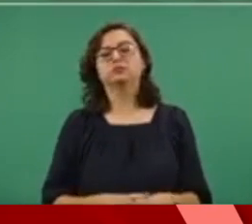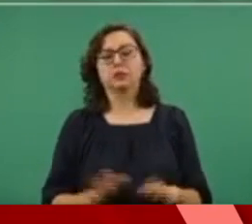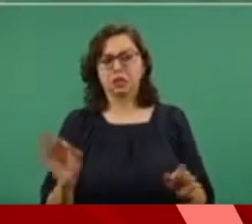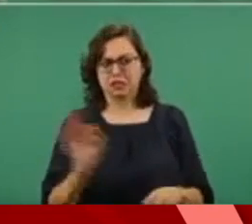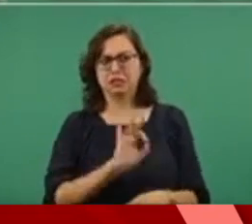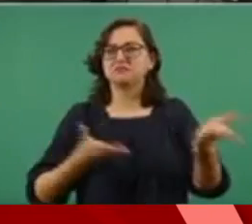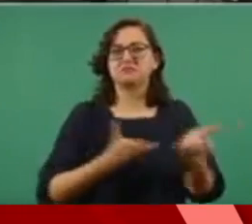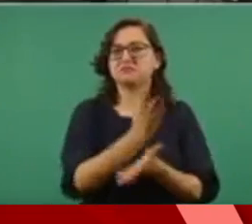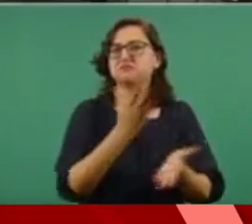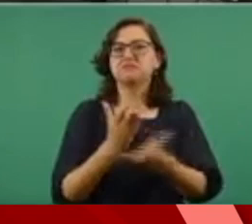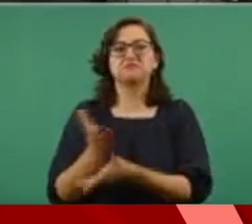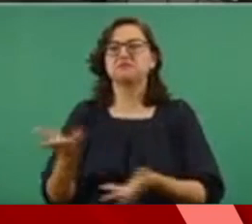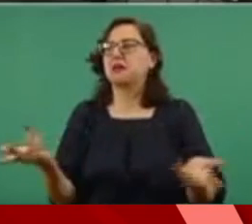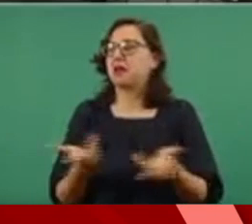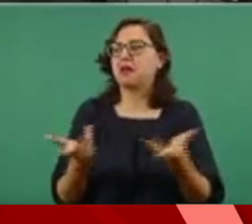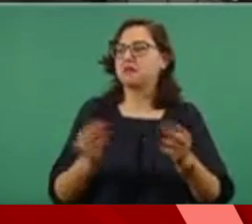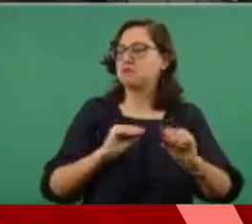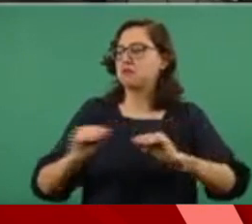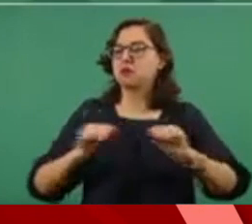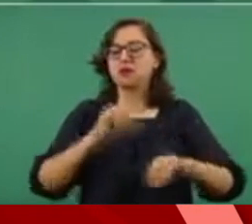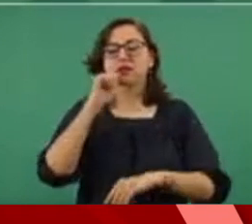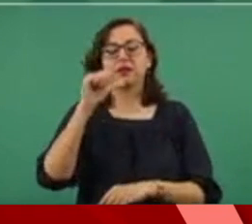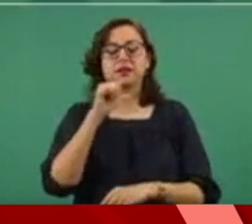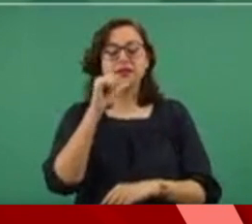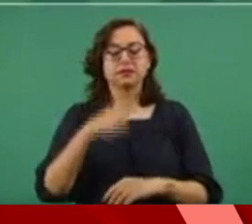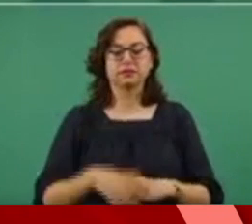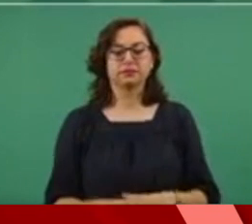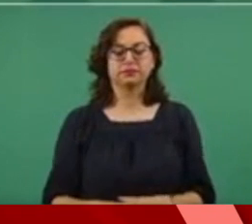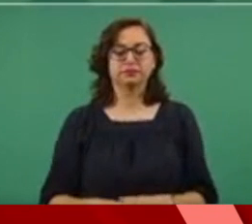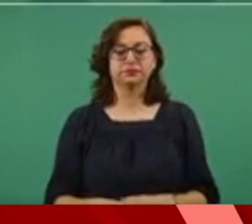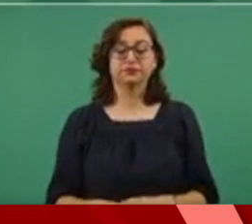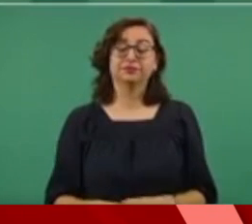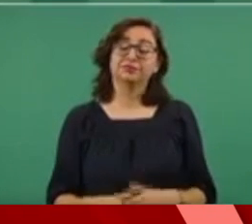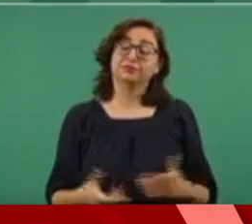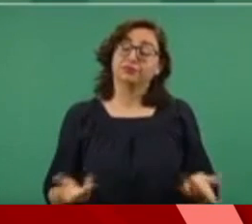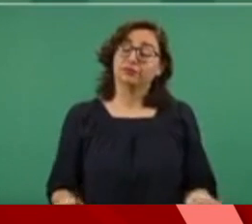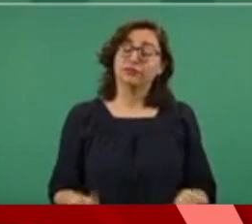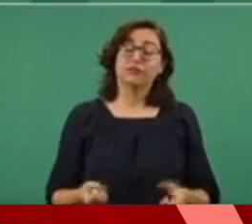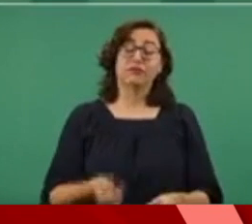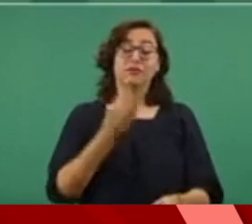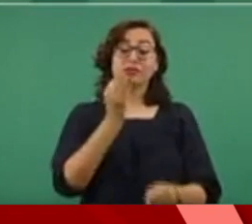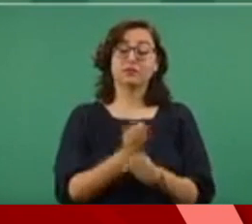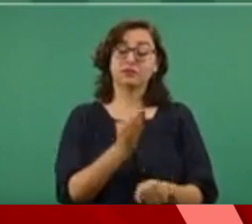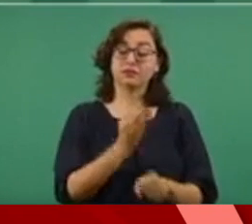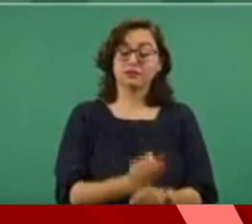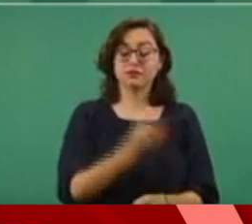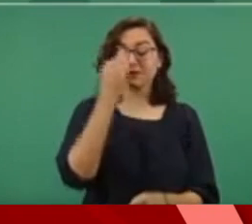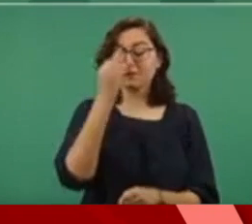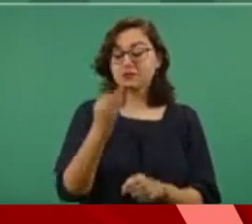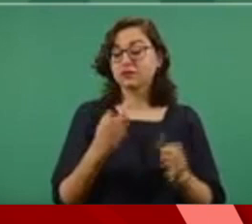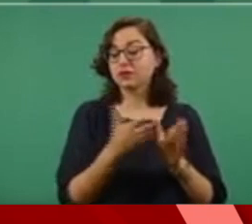culpable. Estamos en temporada electoral y